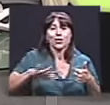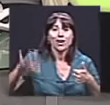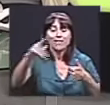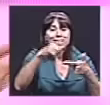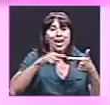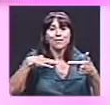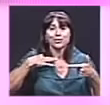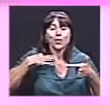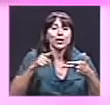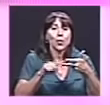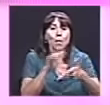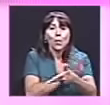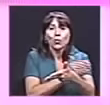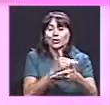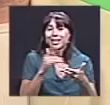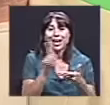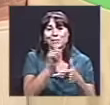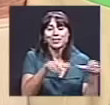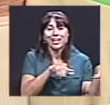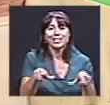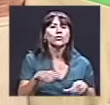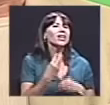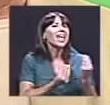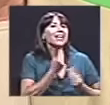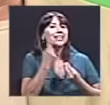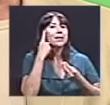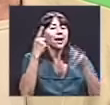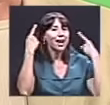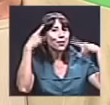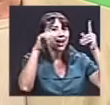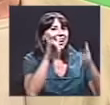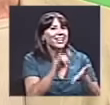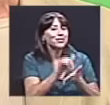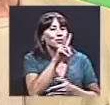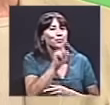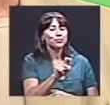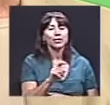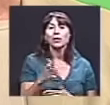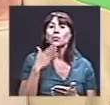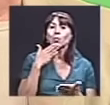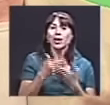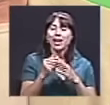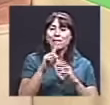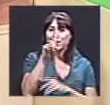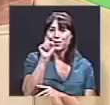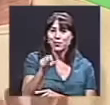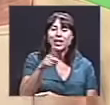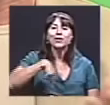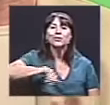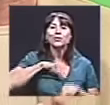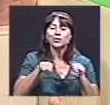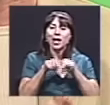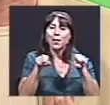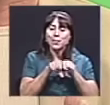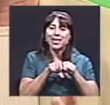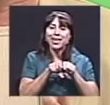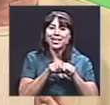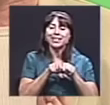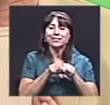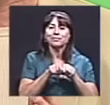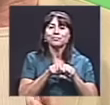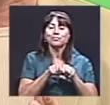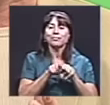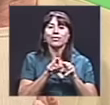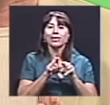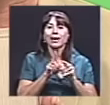resuelto. ¿Qué hacer entonces para conseguir eso? Esa es una buena pregunta. Nosotros también hemos desarrollado dentro de la